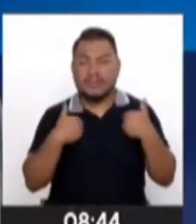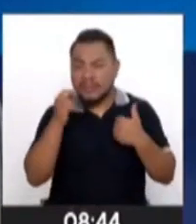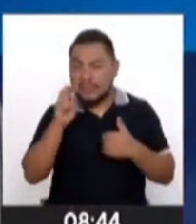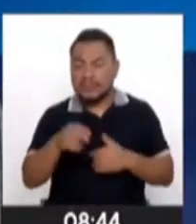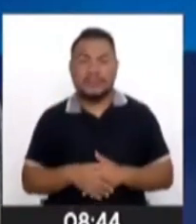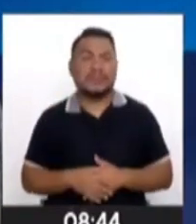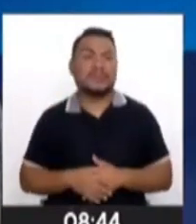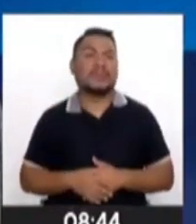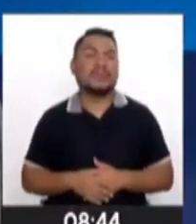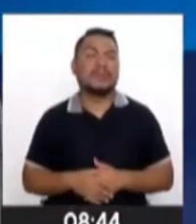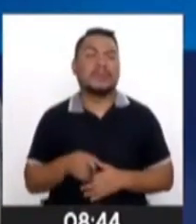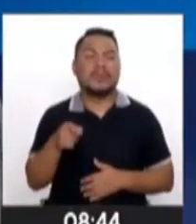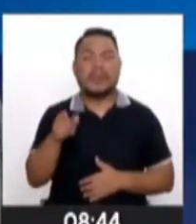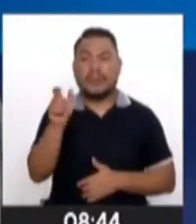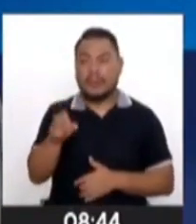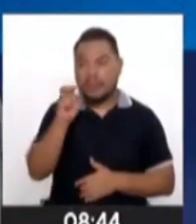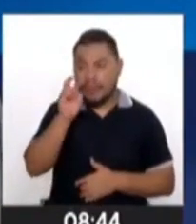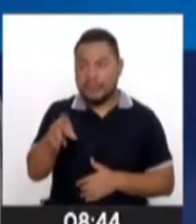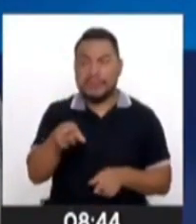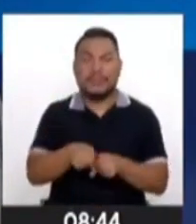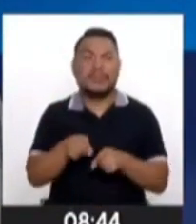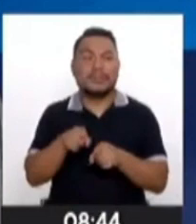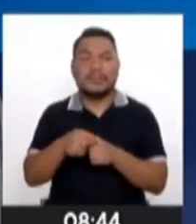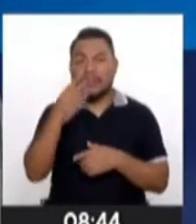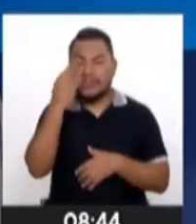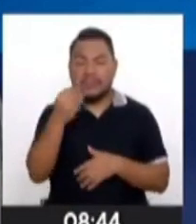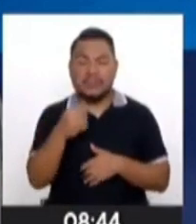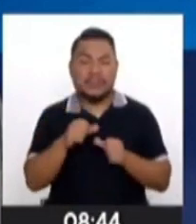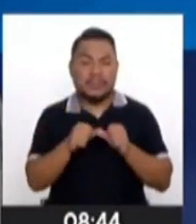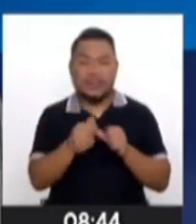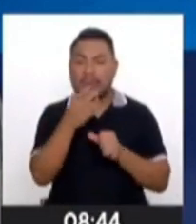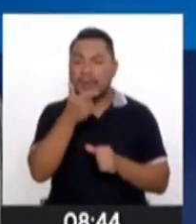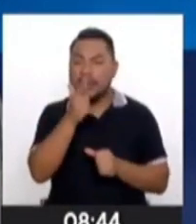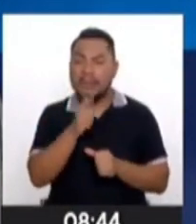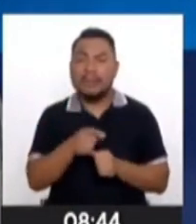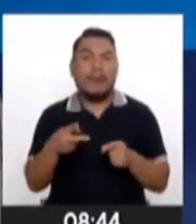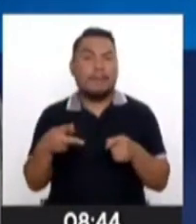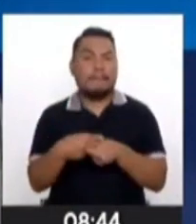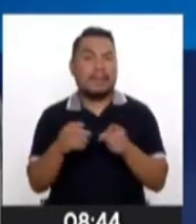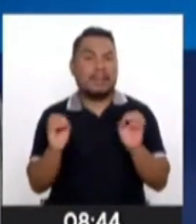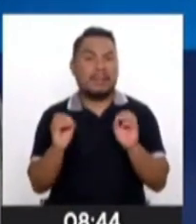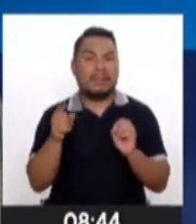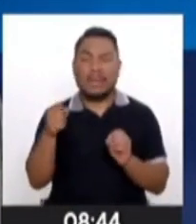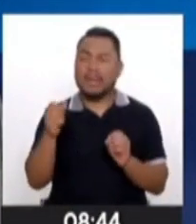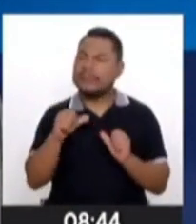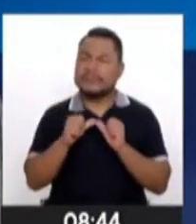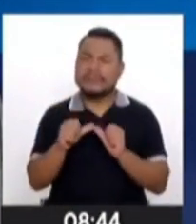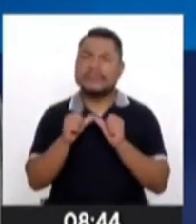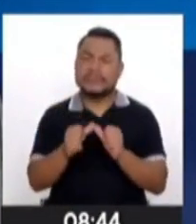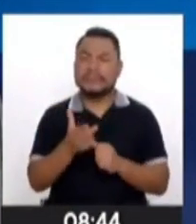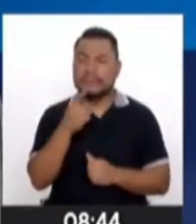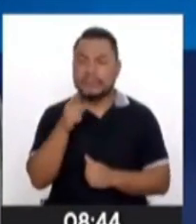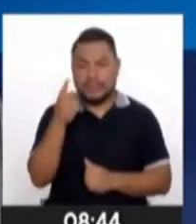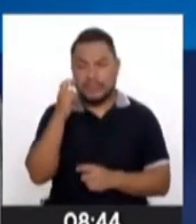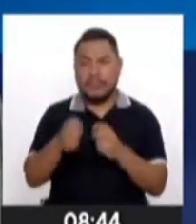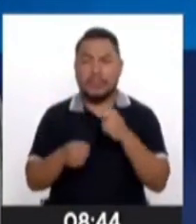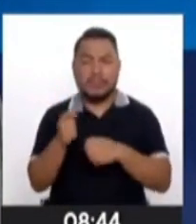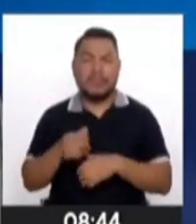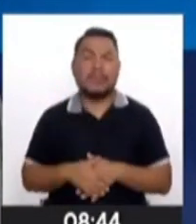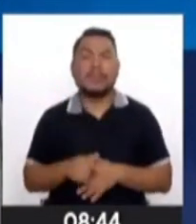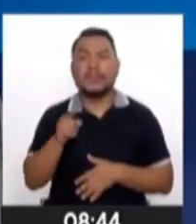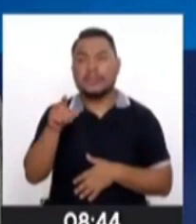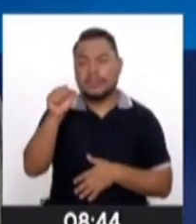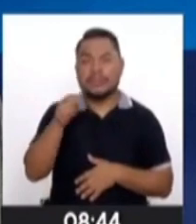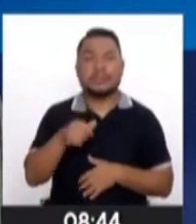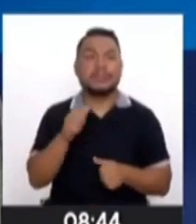que la persona, su obsesión por la bebida, no para, no está siempre y está teniendo problemas. Ahí hay un número